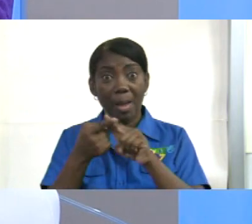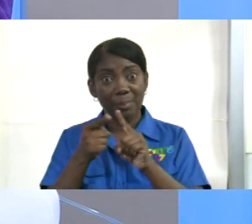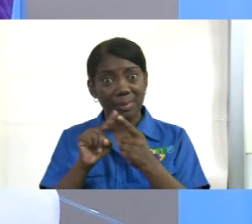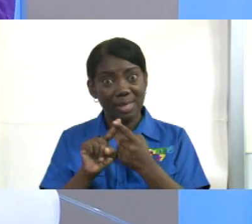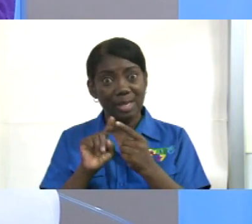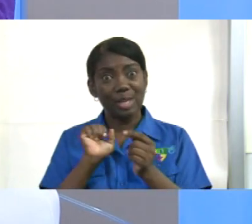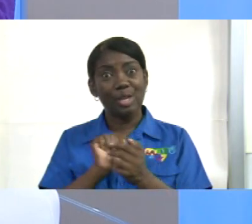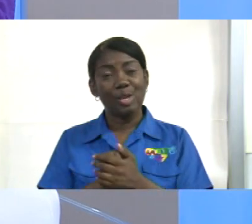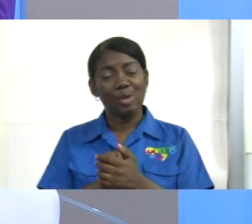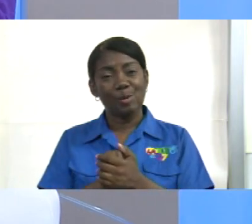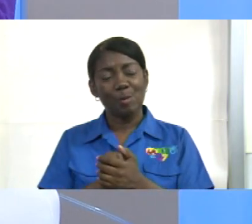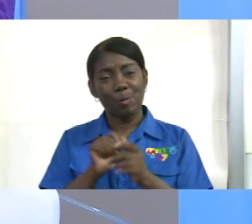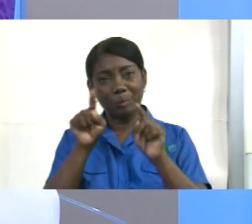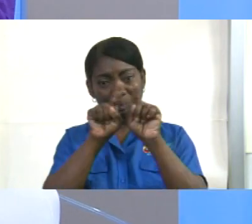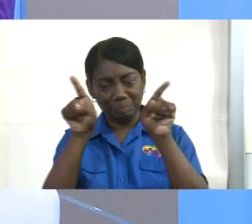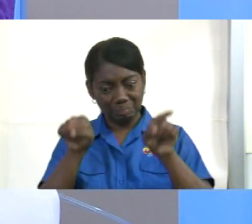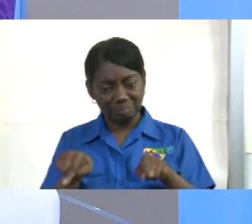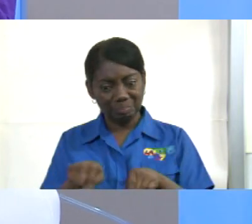televidentes,